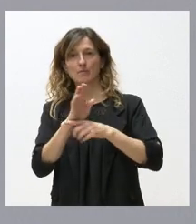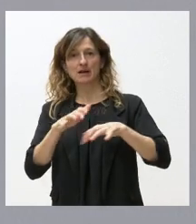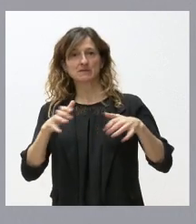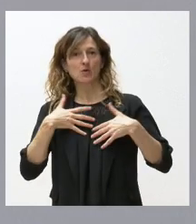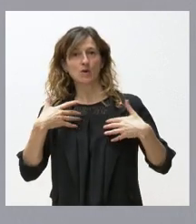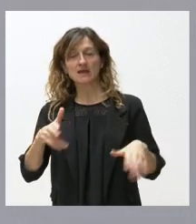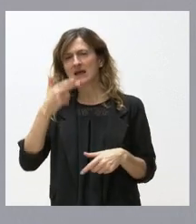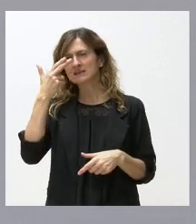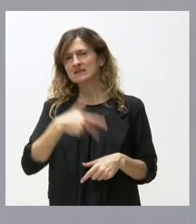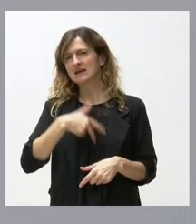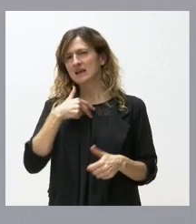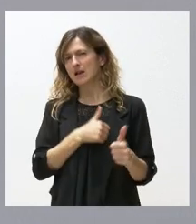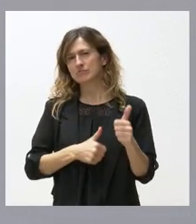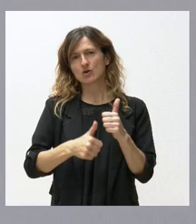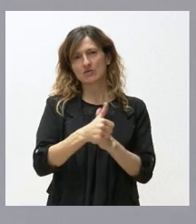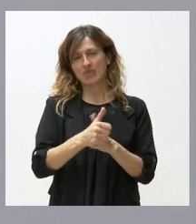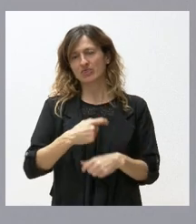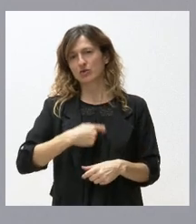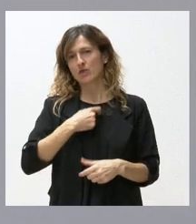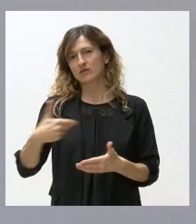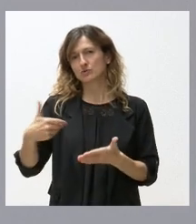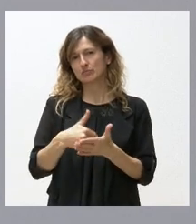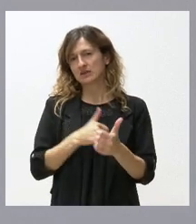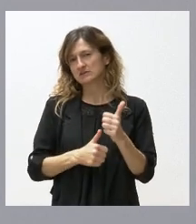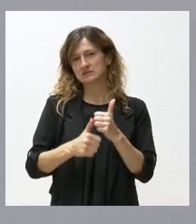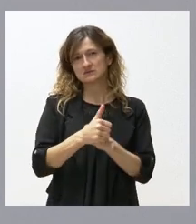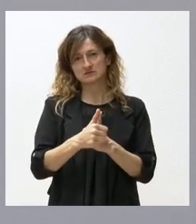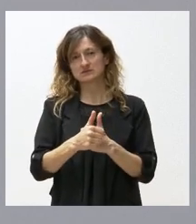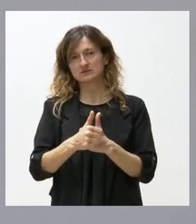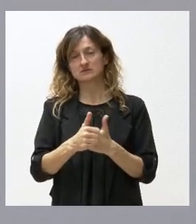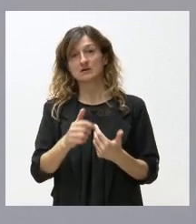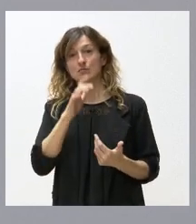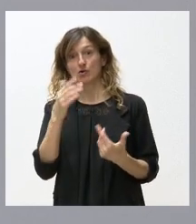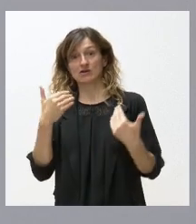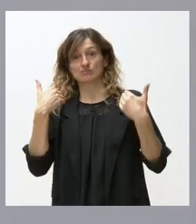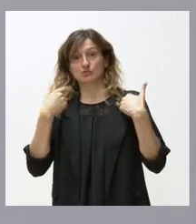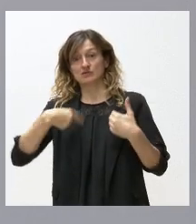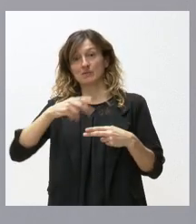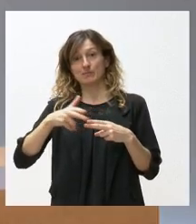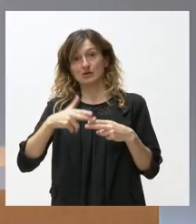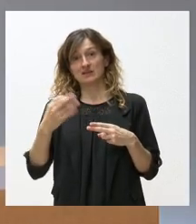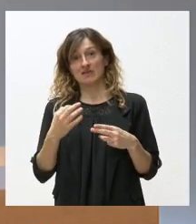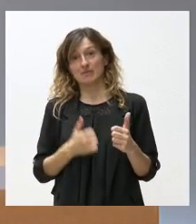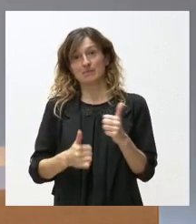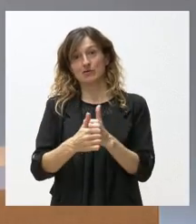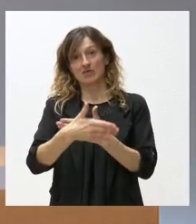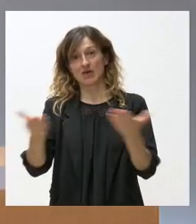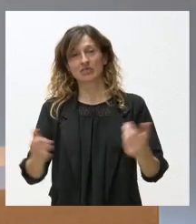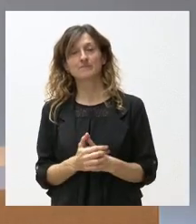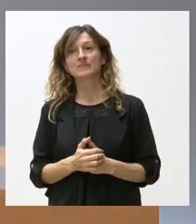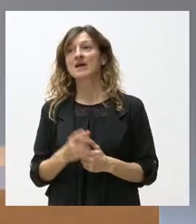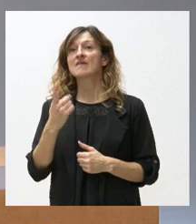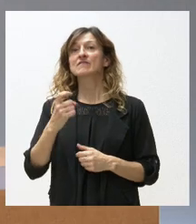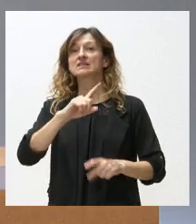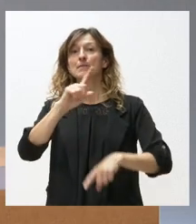interés general de todos los ciudadanos y lo que los ciudadanos nos piden a todos los que tenemos alguna responsabilidad pública tenemos pendiente otra